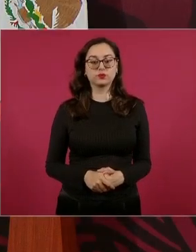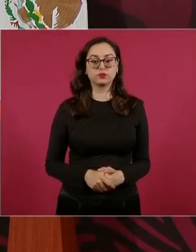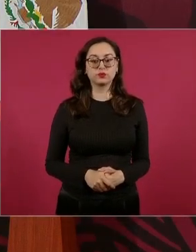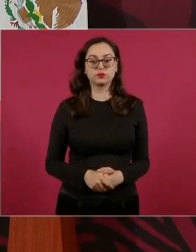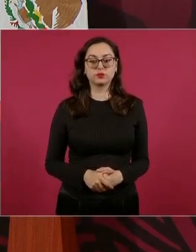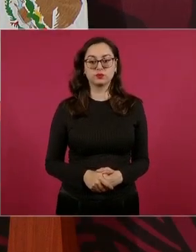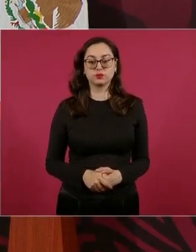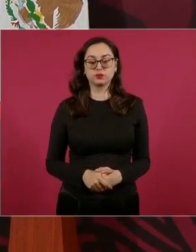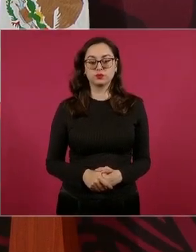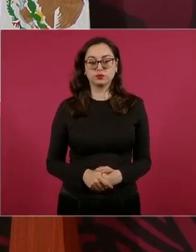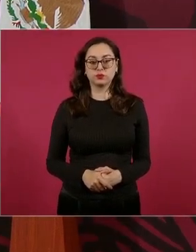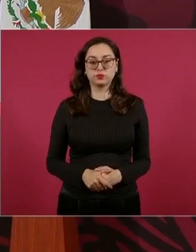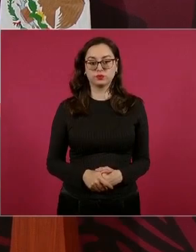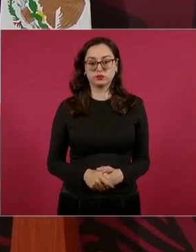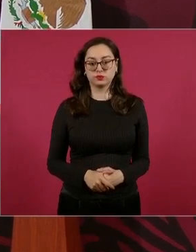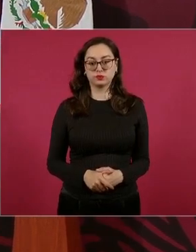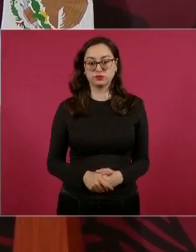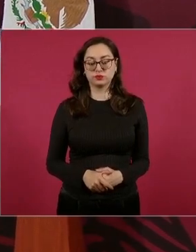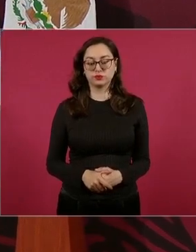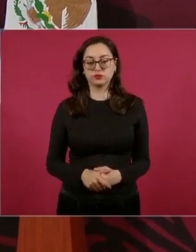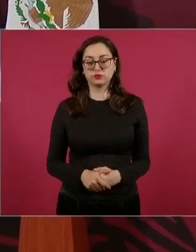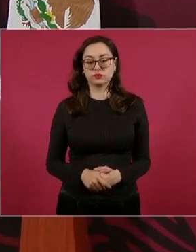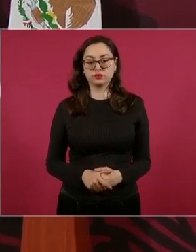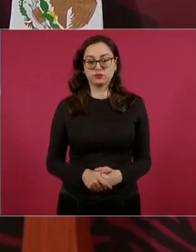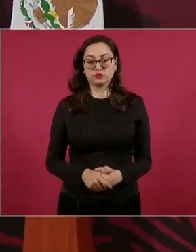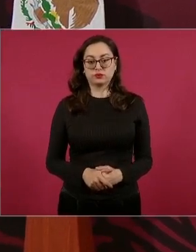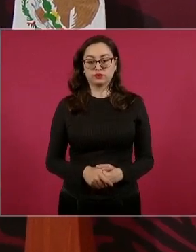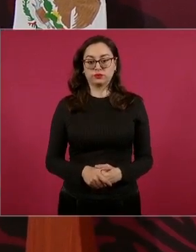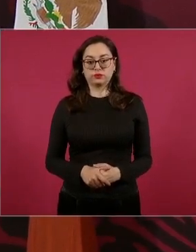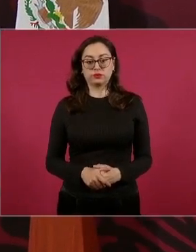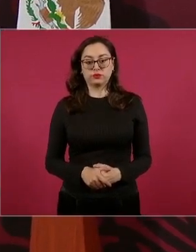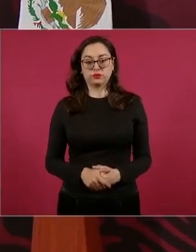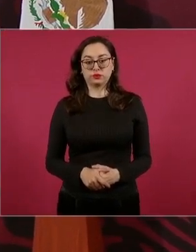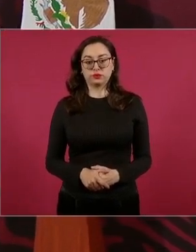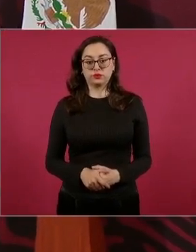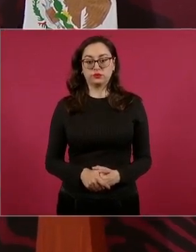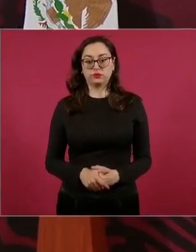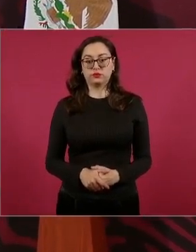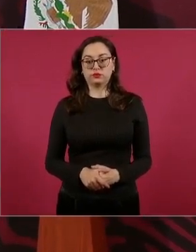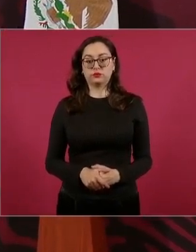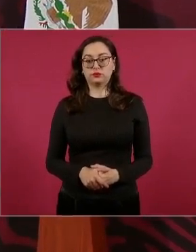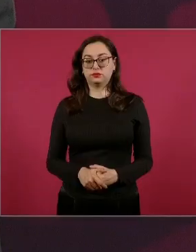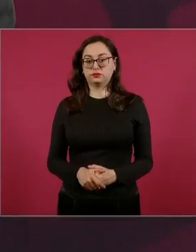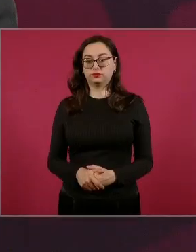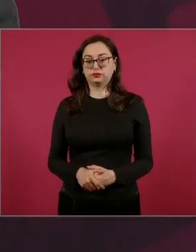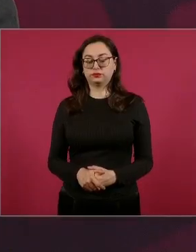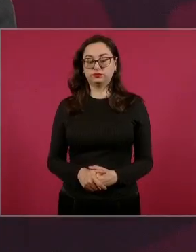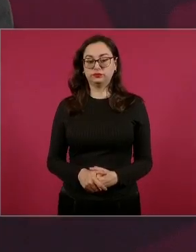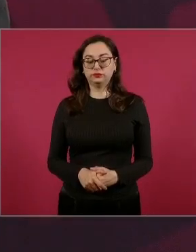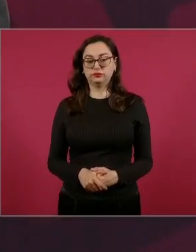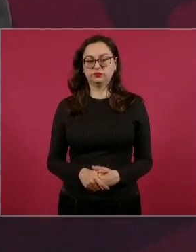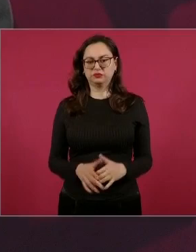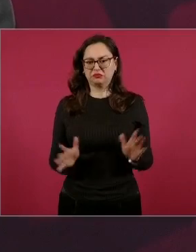Entonces, esto también y que nadie se enoje,